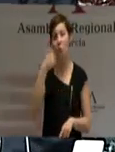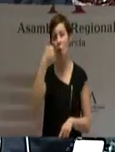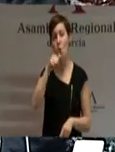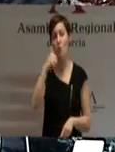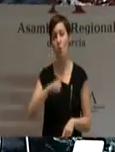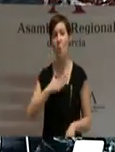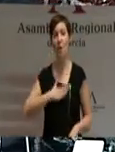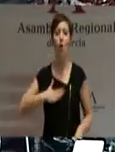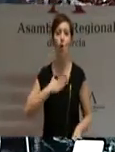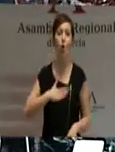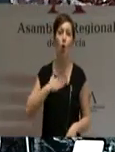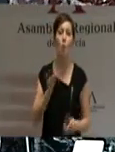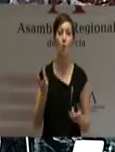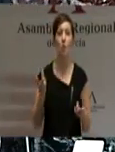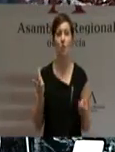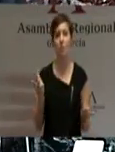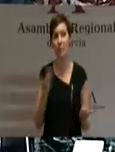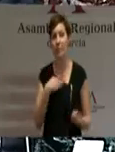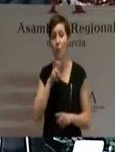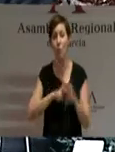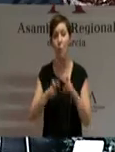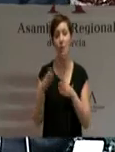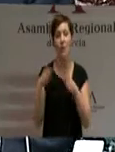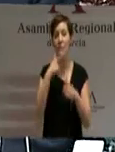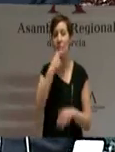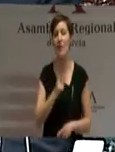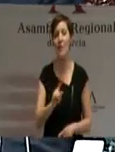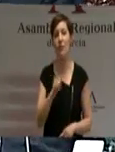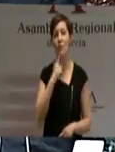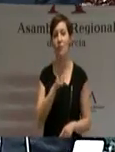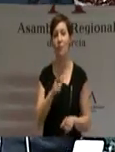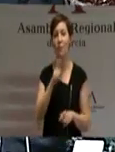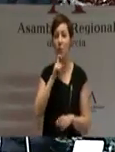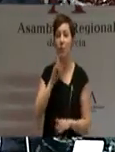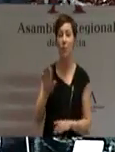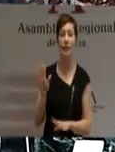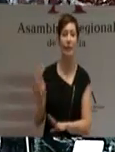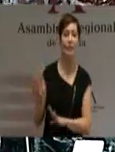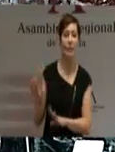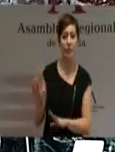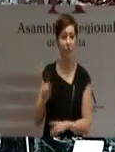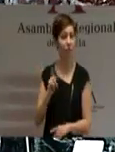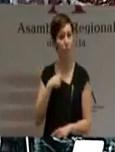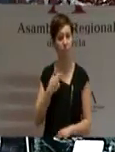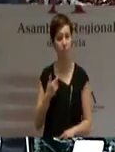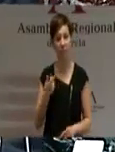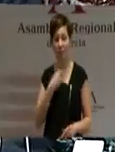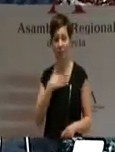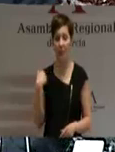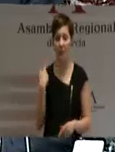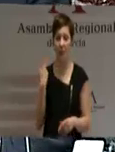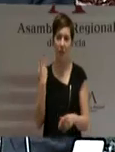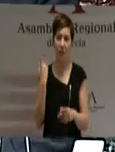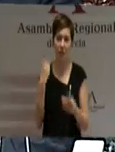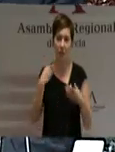No rehuyo nunca a las dificultades. Hoy las reconocemos y muchas, pero el que les habla